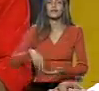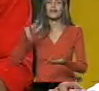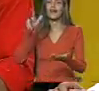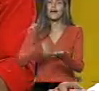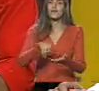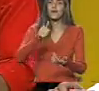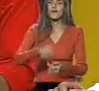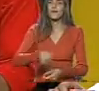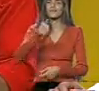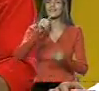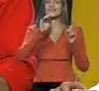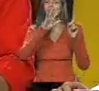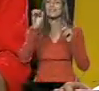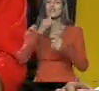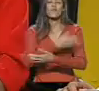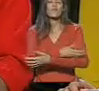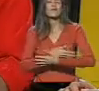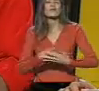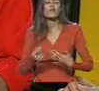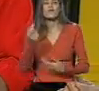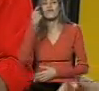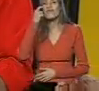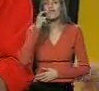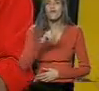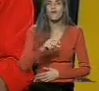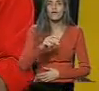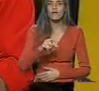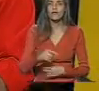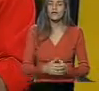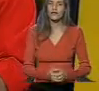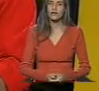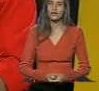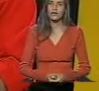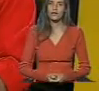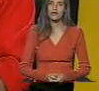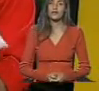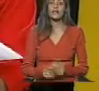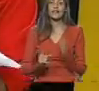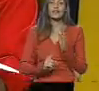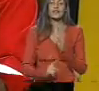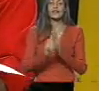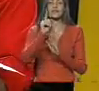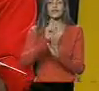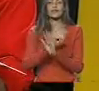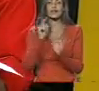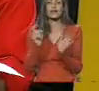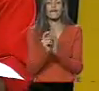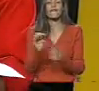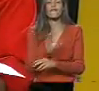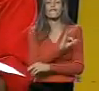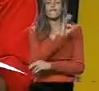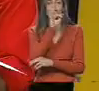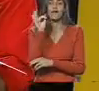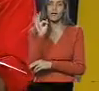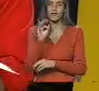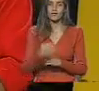más de 600 millones de bolívares fuertes para el desarrollo integral de Barlovento.